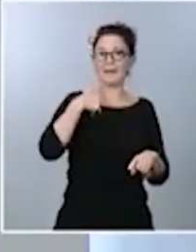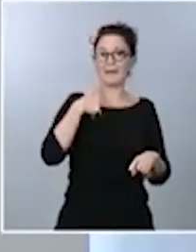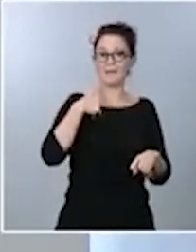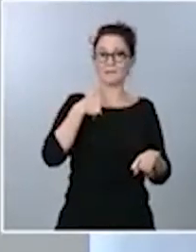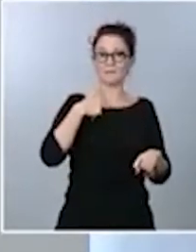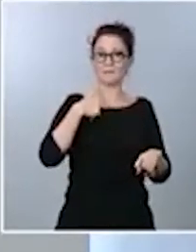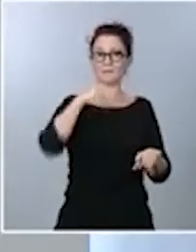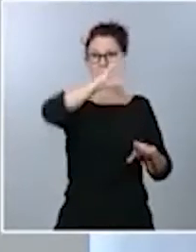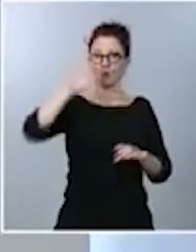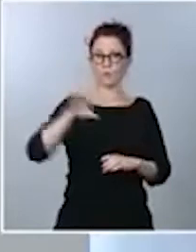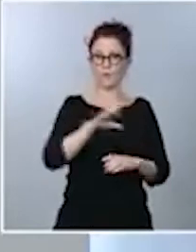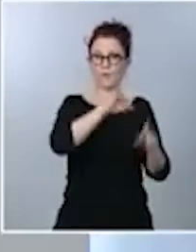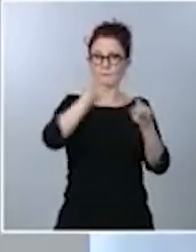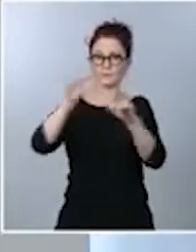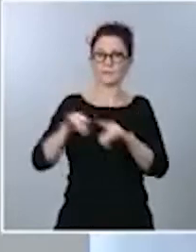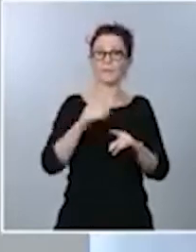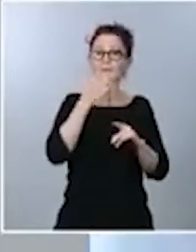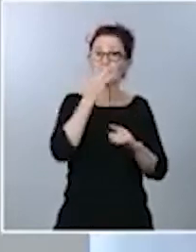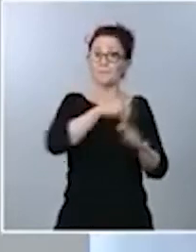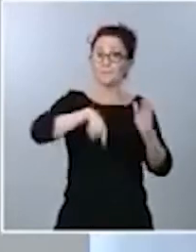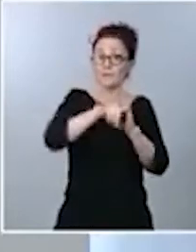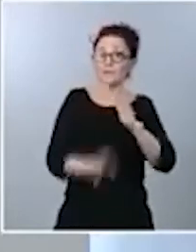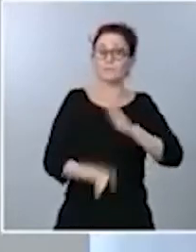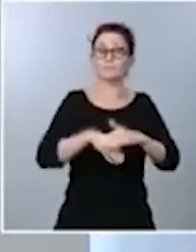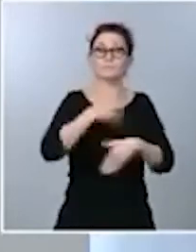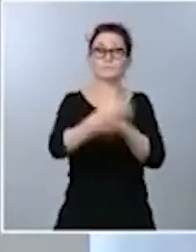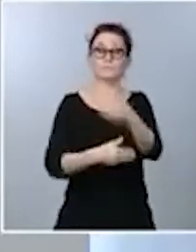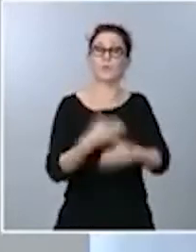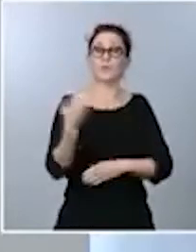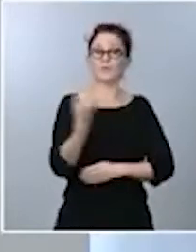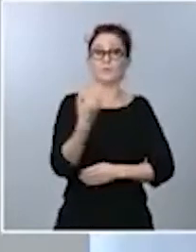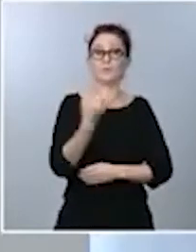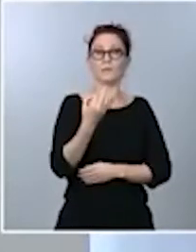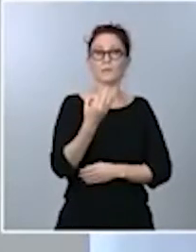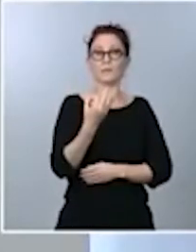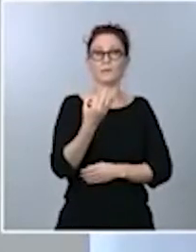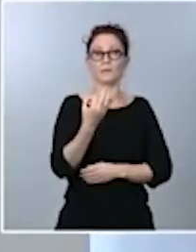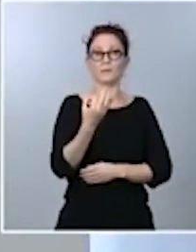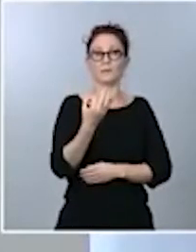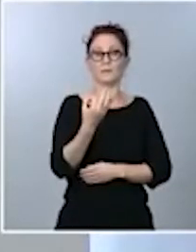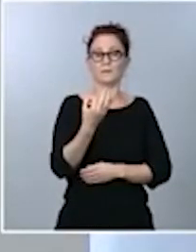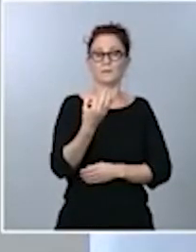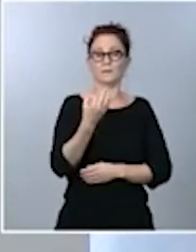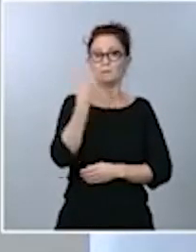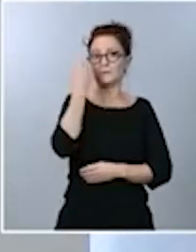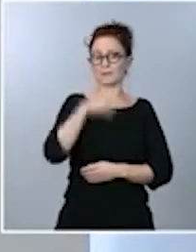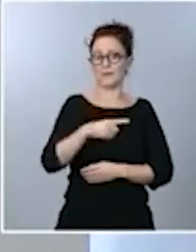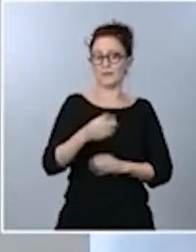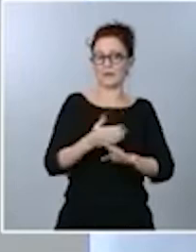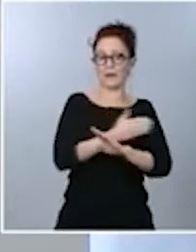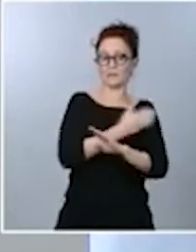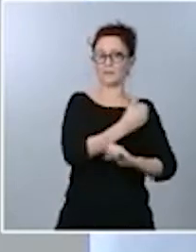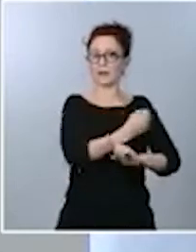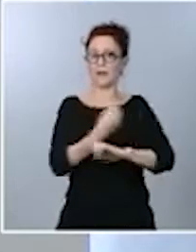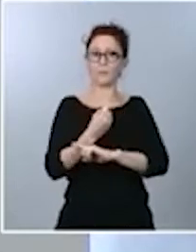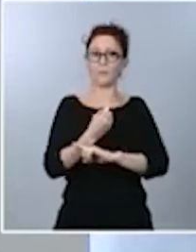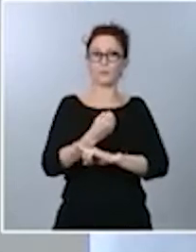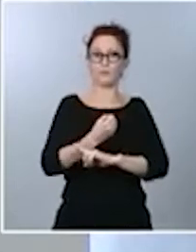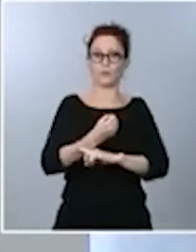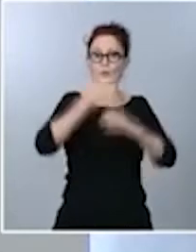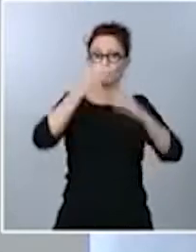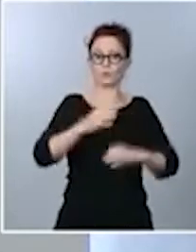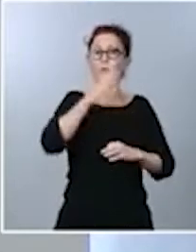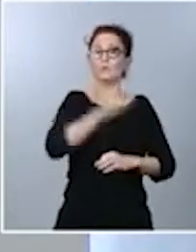si esta medida prospera, tiene que ser con la certeza de que tienen los apoyos necesarios por si tuviera que prolongarse este estado